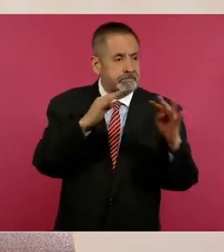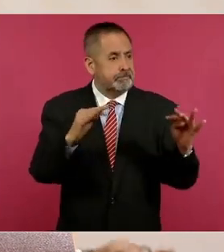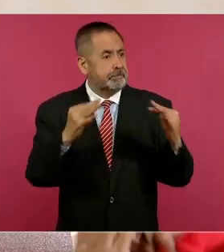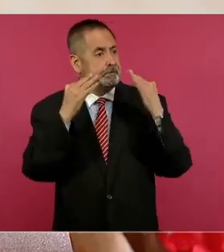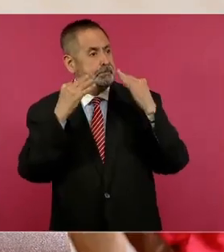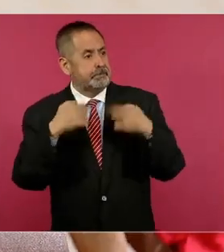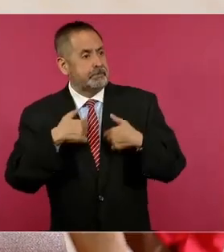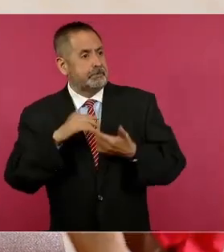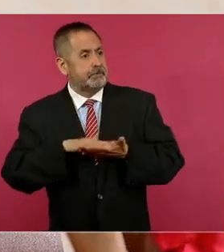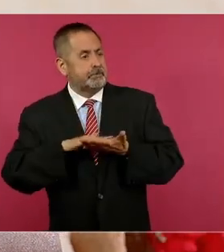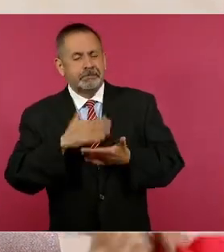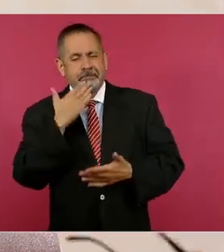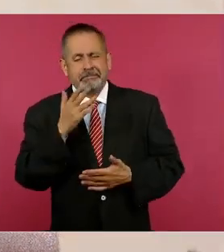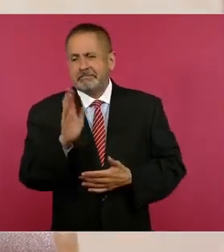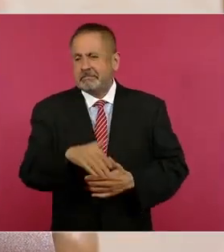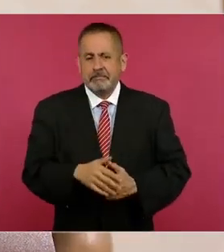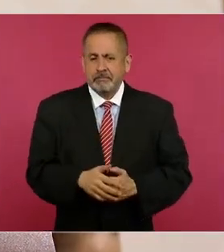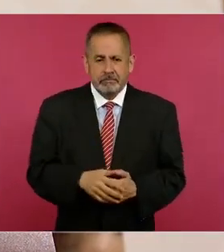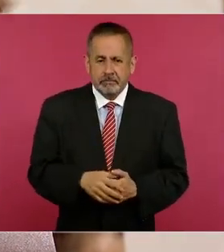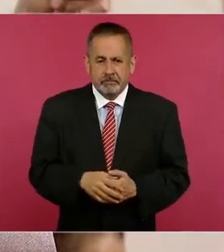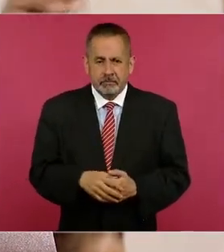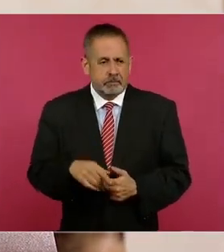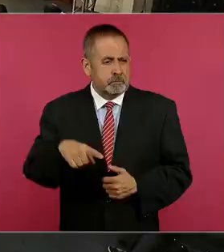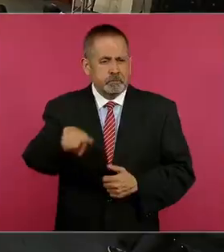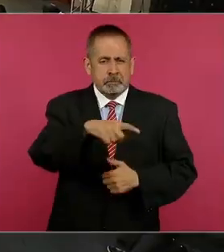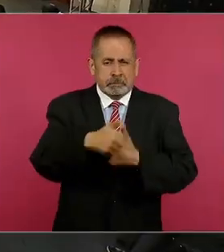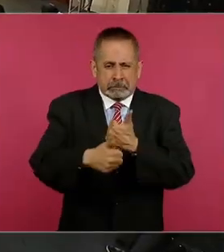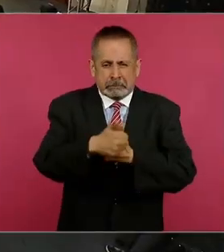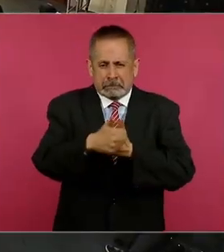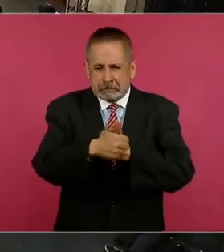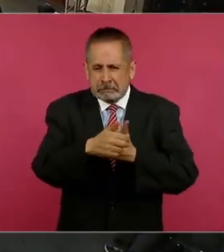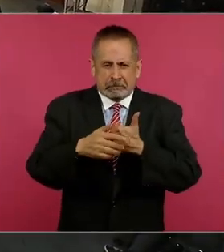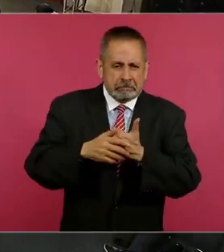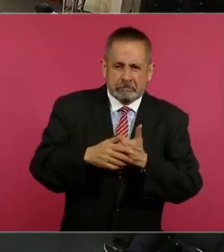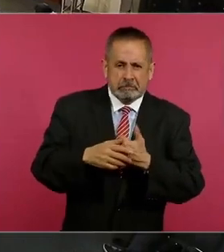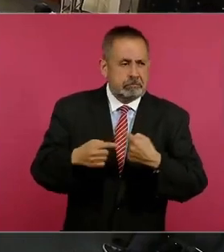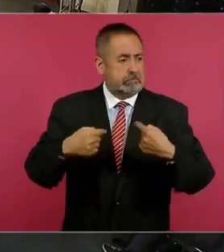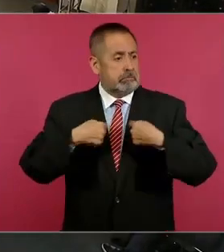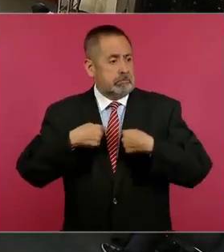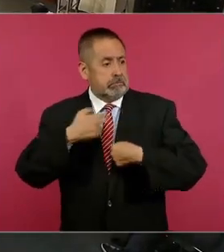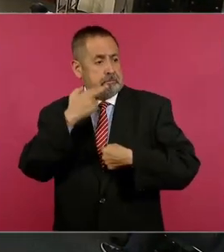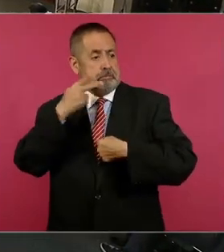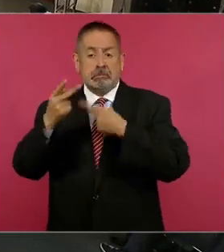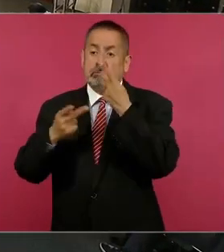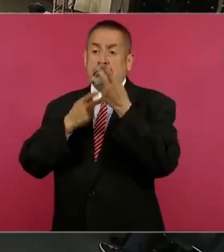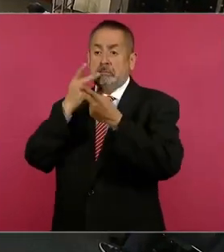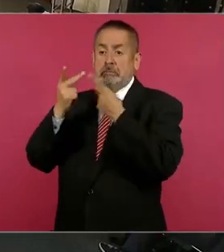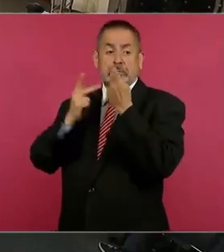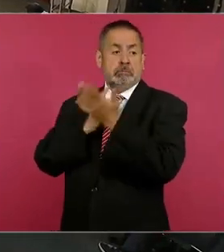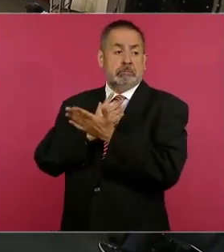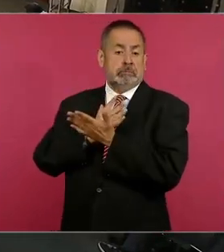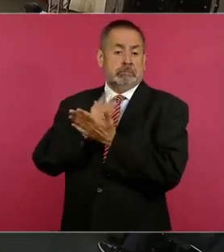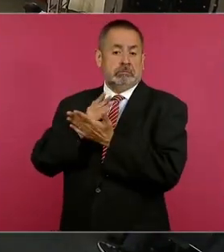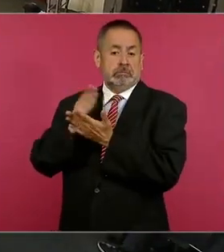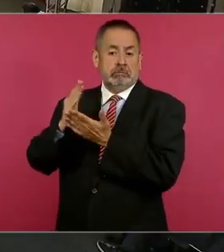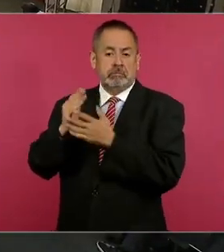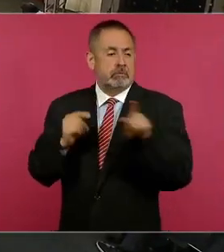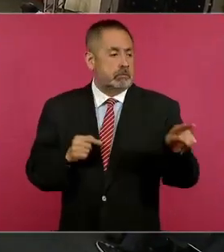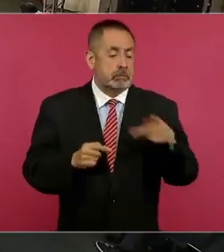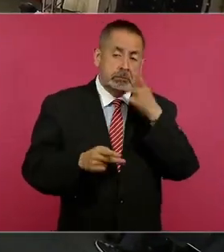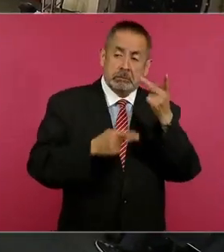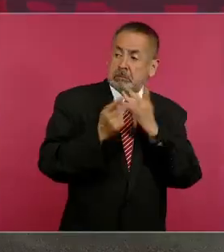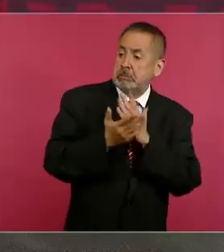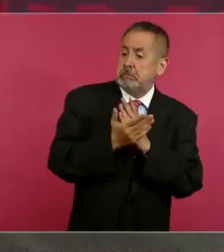se compiten entre ellos para ver quién dice el disparate